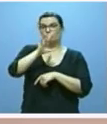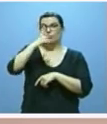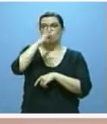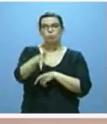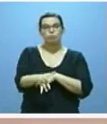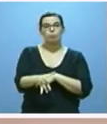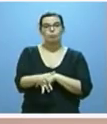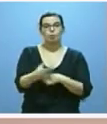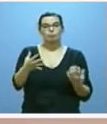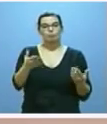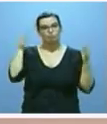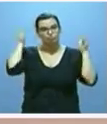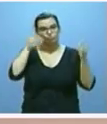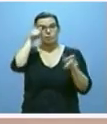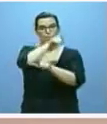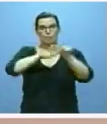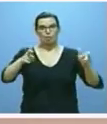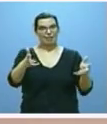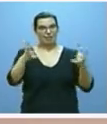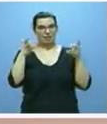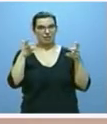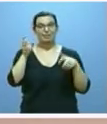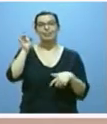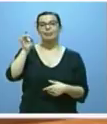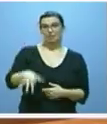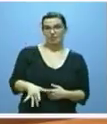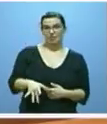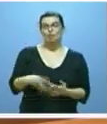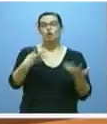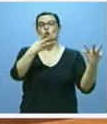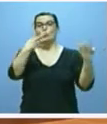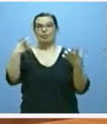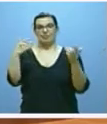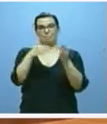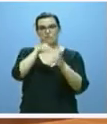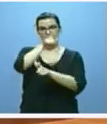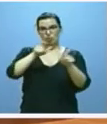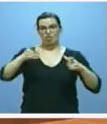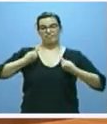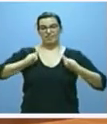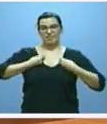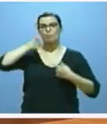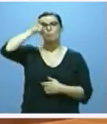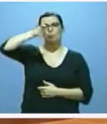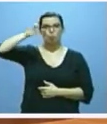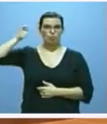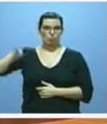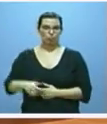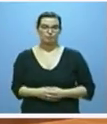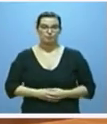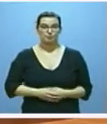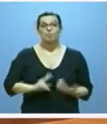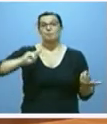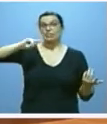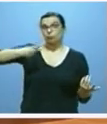que más beneficios pueden obtener de la ordenación del territorio, que son las 900.000 que viven en el medio rural. Y